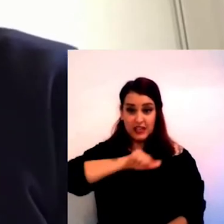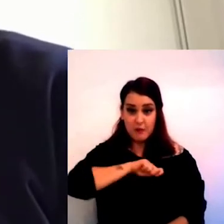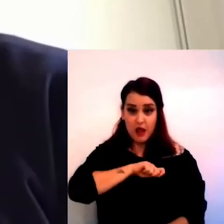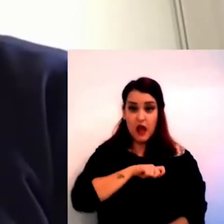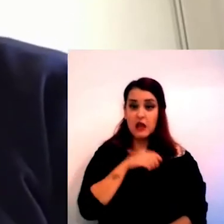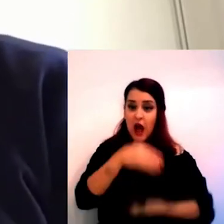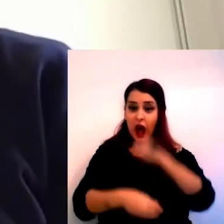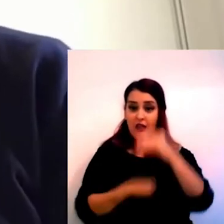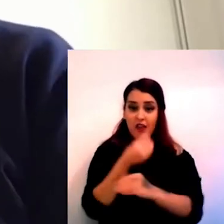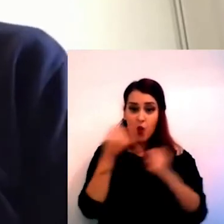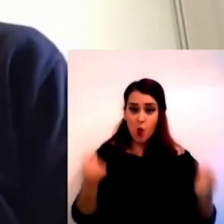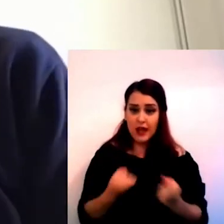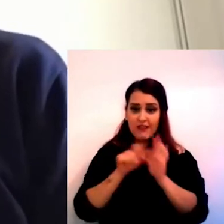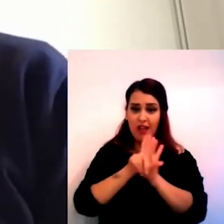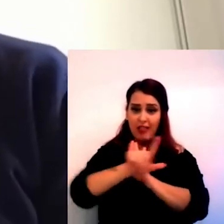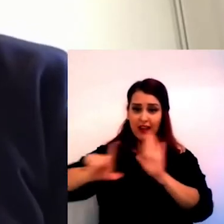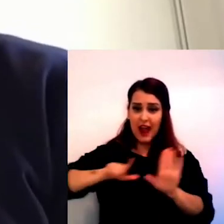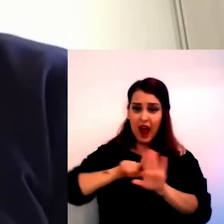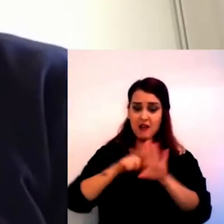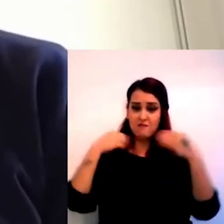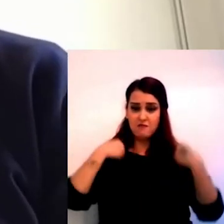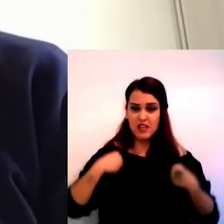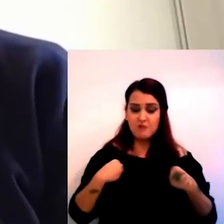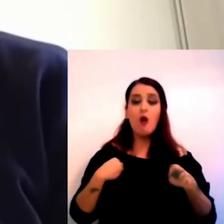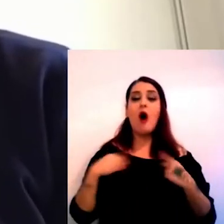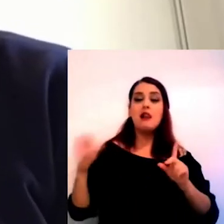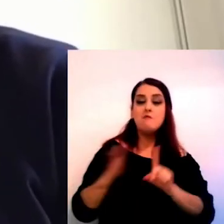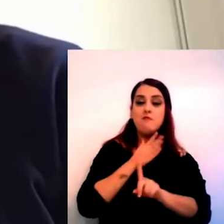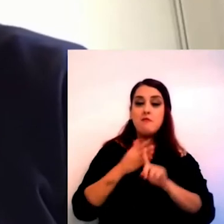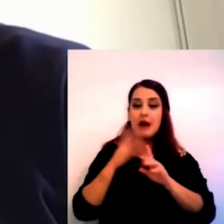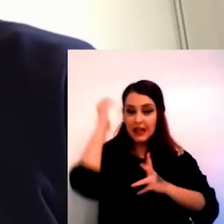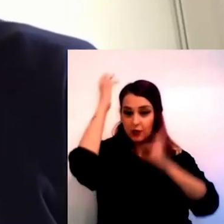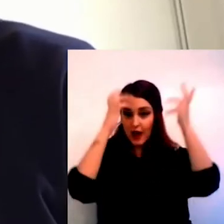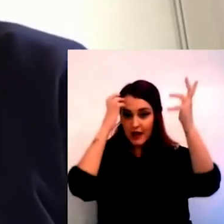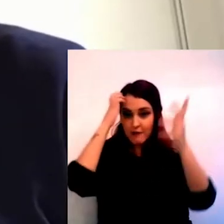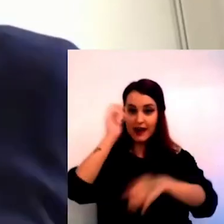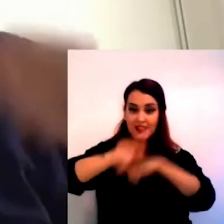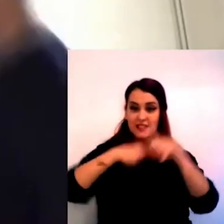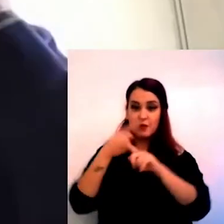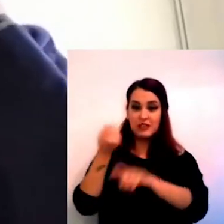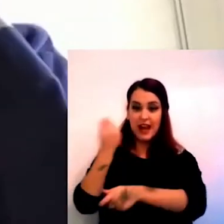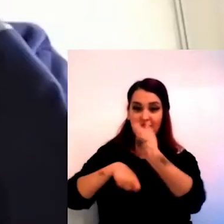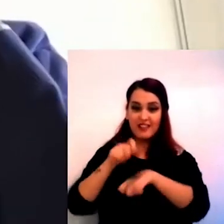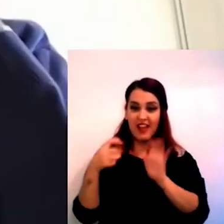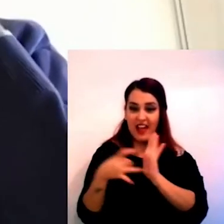actividad ilícita, como es el maltrato animal y la venta para consumo humano de carne de mala calidad,